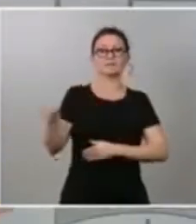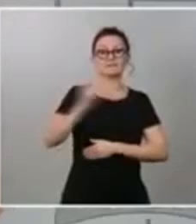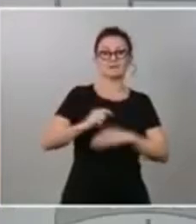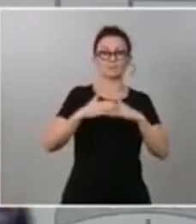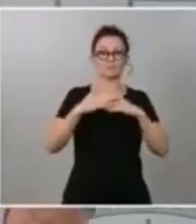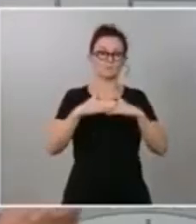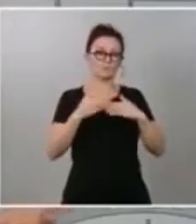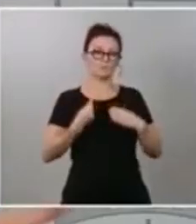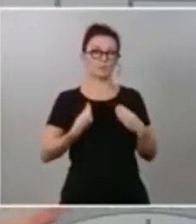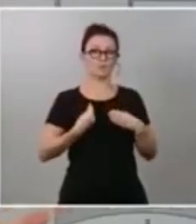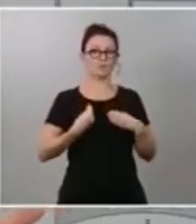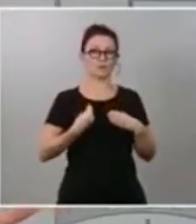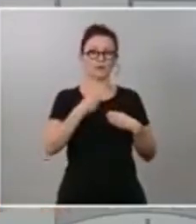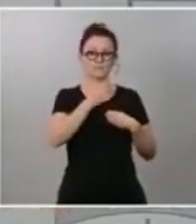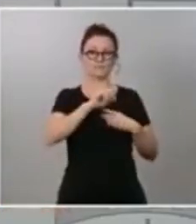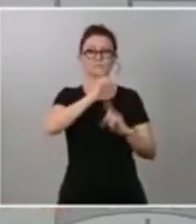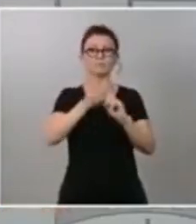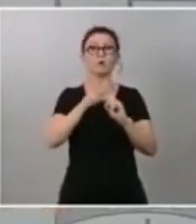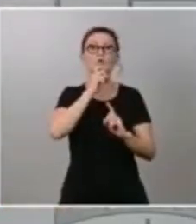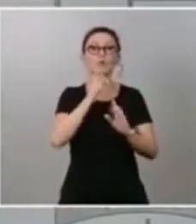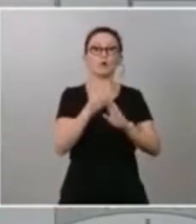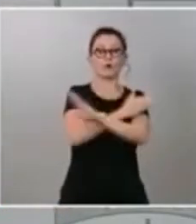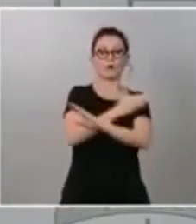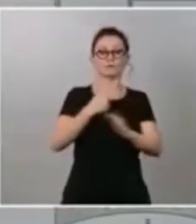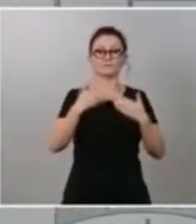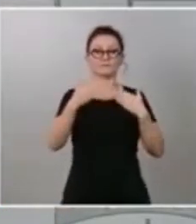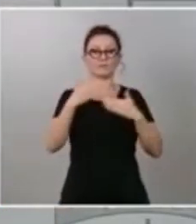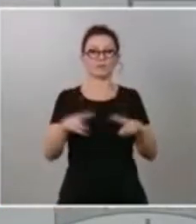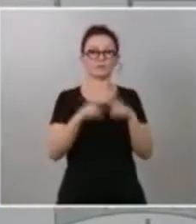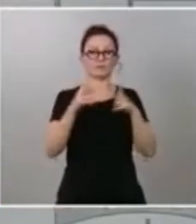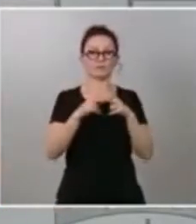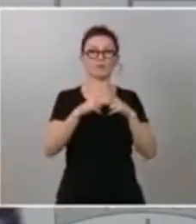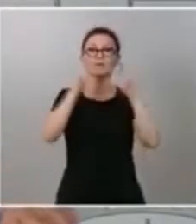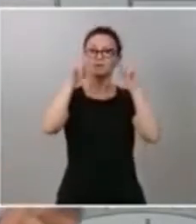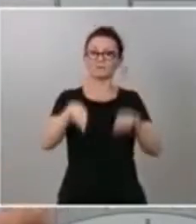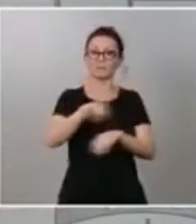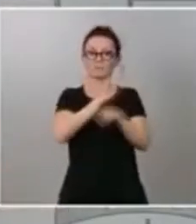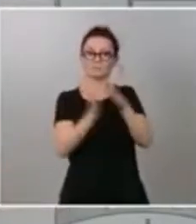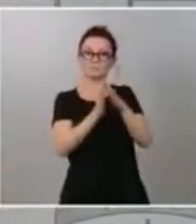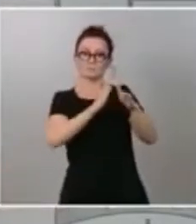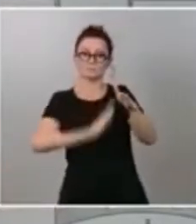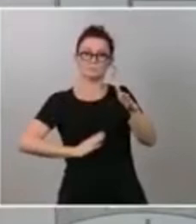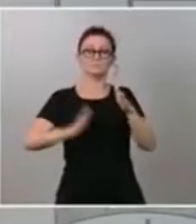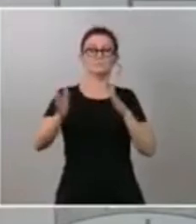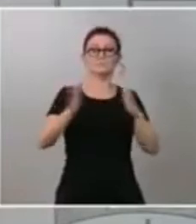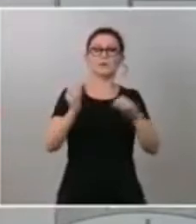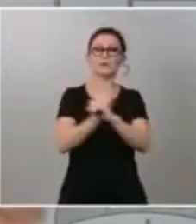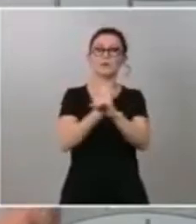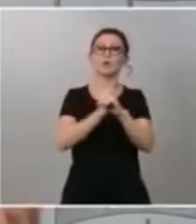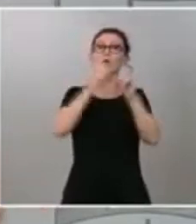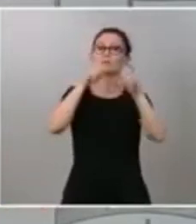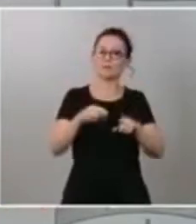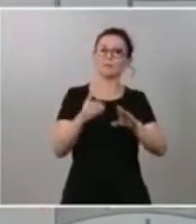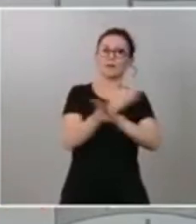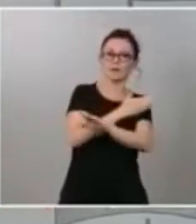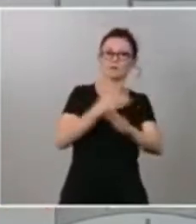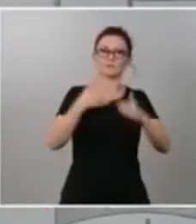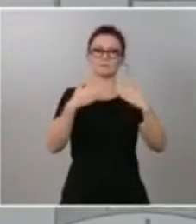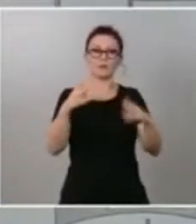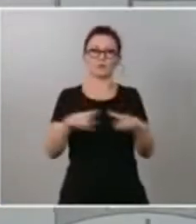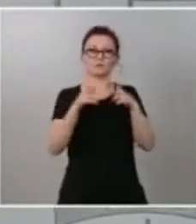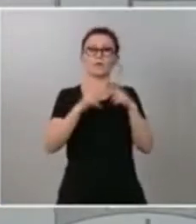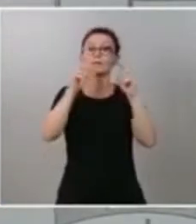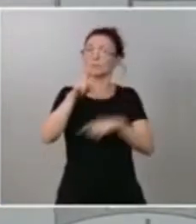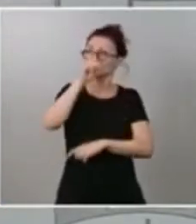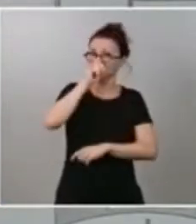diálogo social hay que recordar que todas las extensiones de expedientes de regulación temporal de empleo se han hecho con diálogo social hay que recordar que las prestaciones por